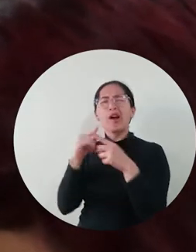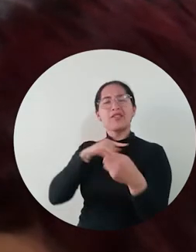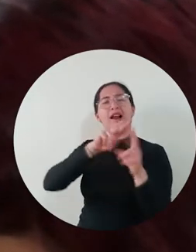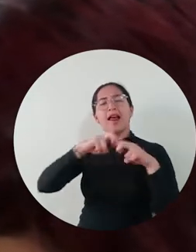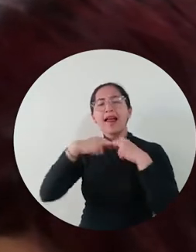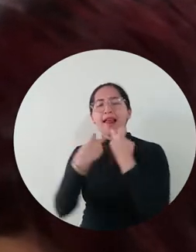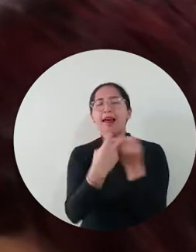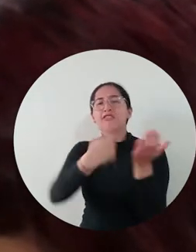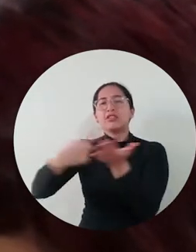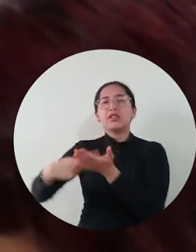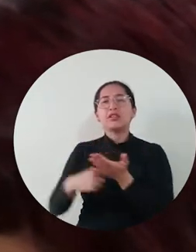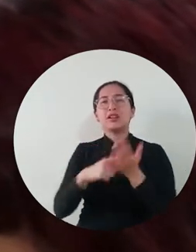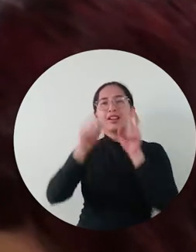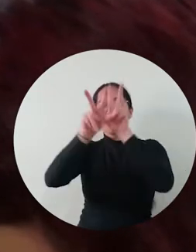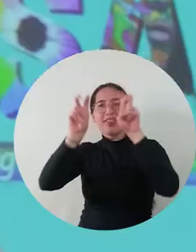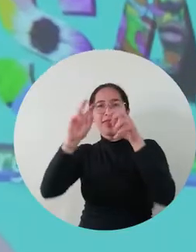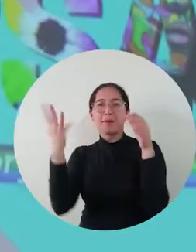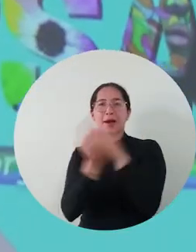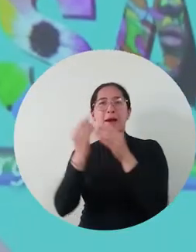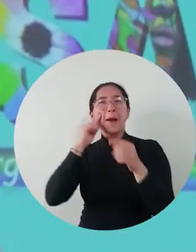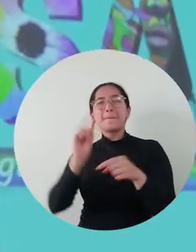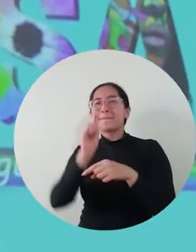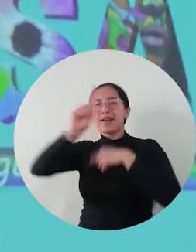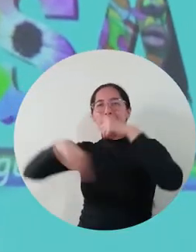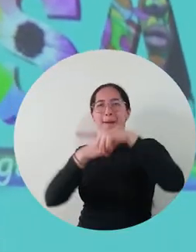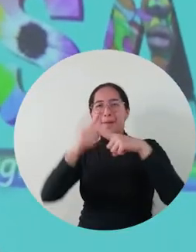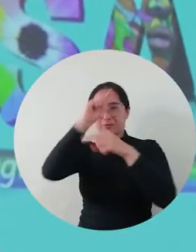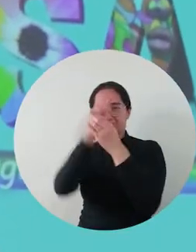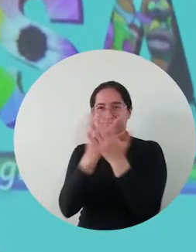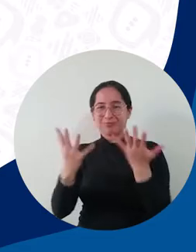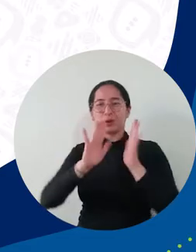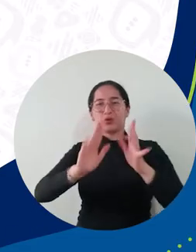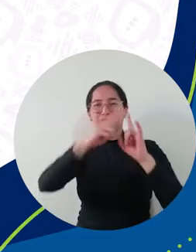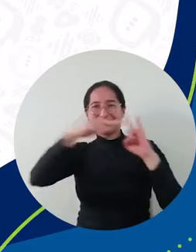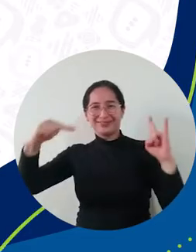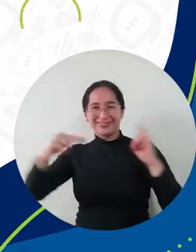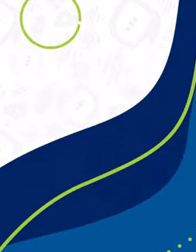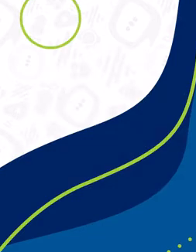incluyente que dio inicio a la primera semana diversa de la Alma Mater.